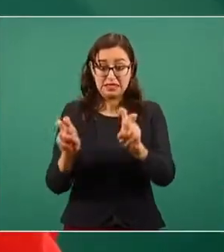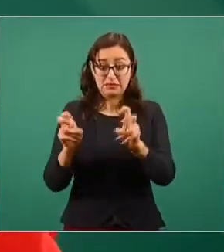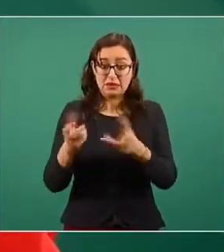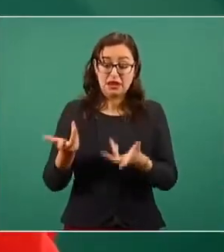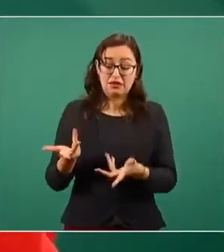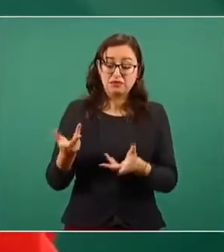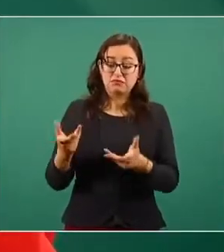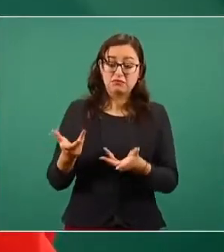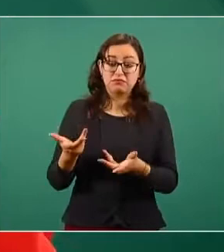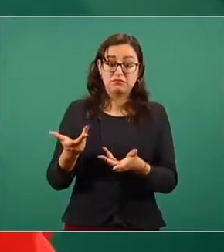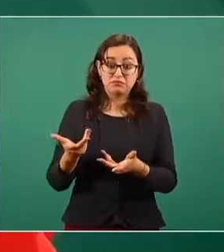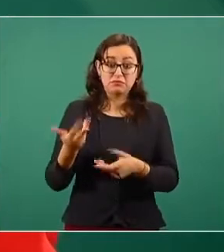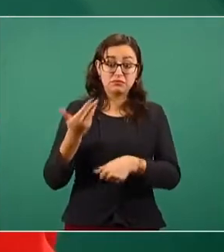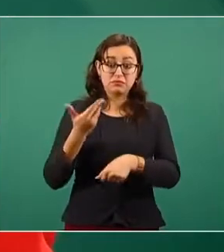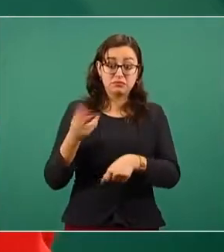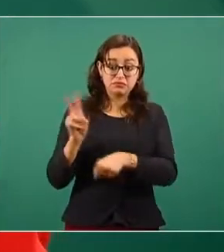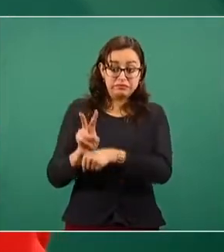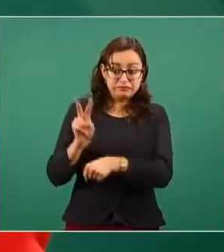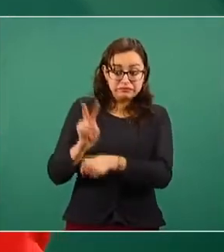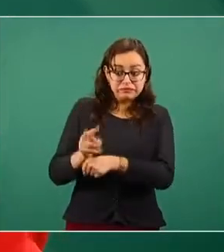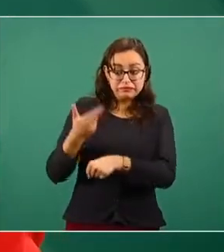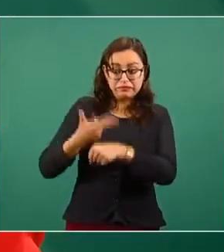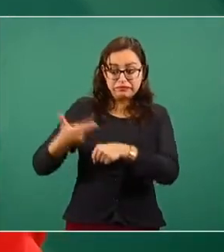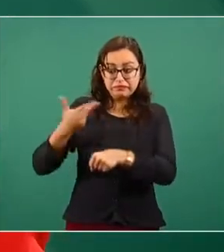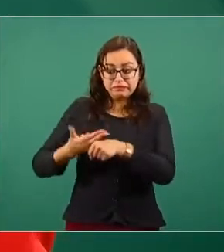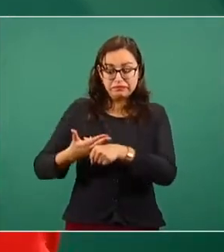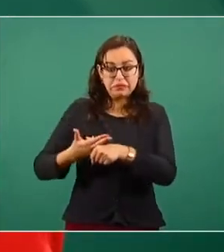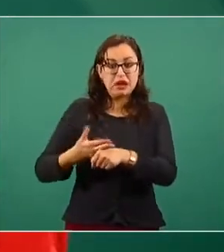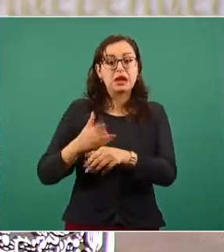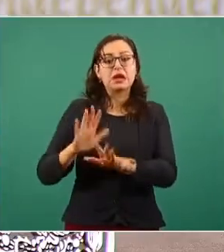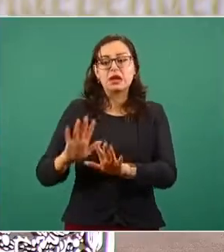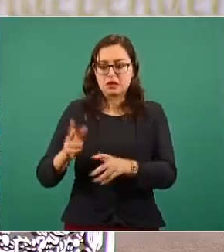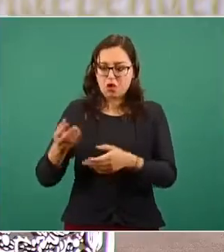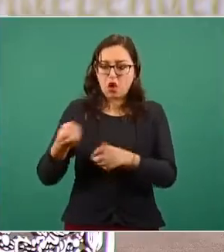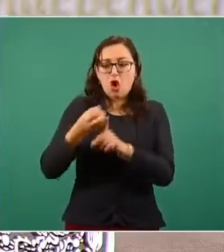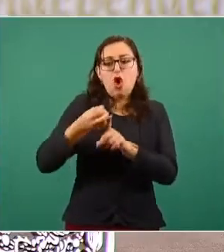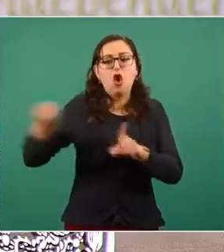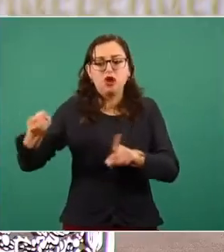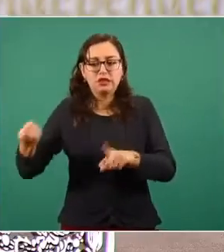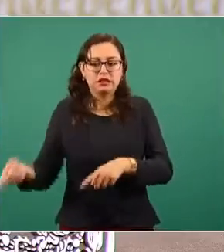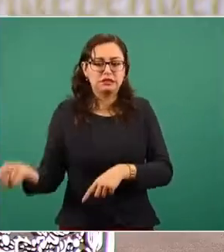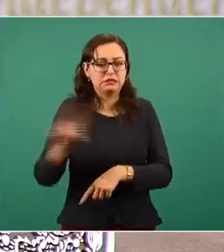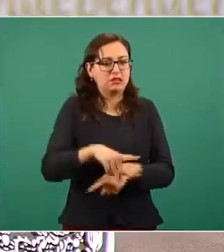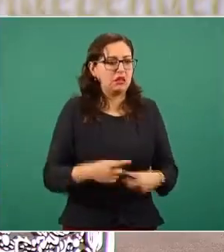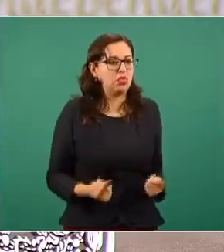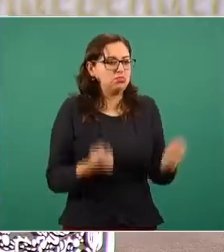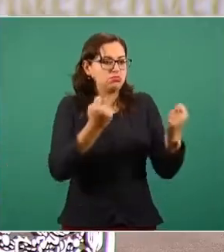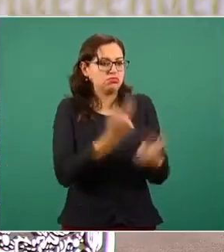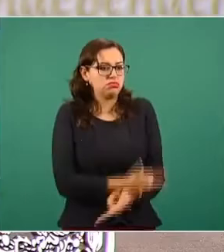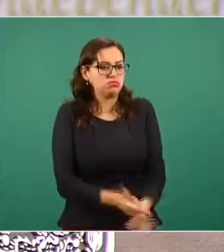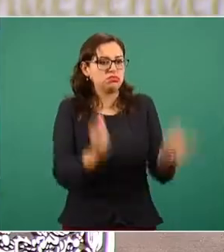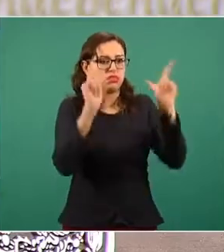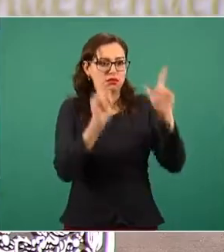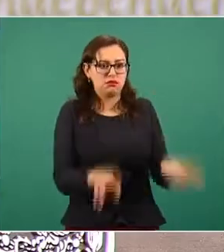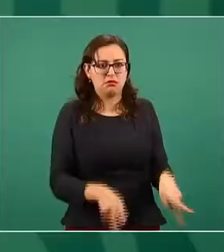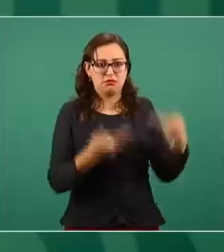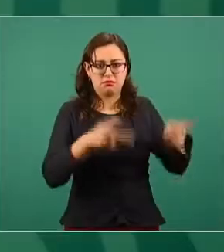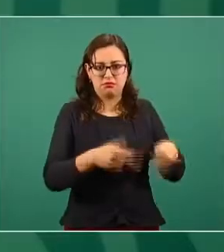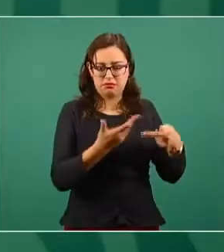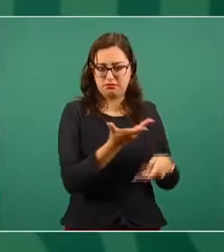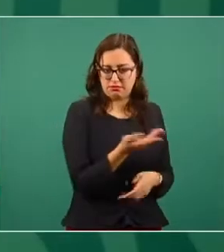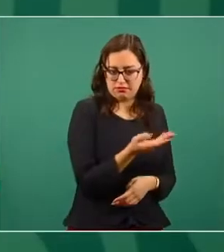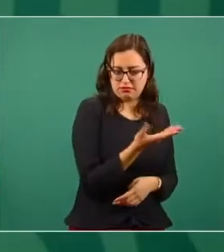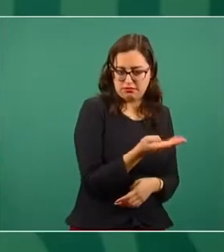regulación, la regulación, no los planteos ilegales, pero la regulación de la cannabis y después,